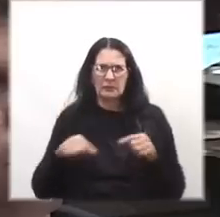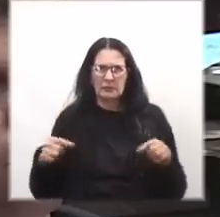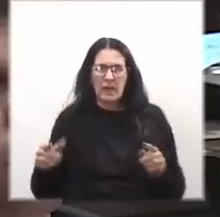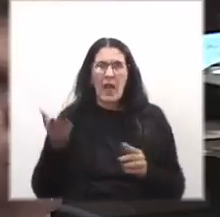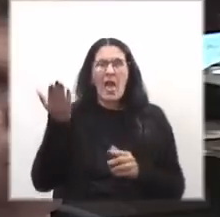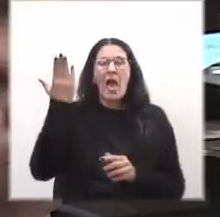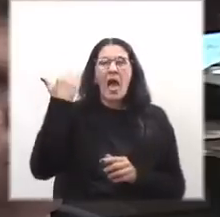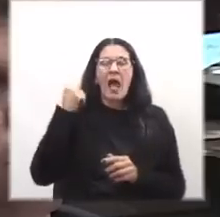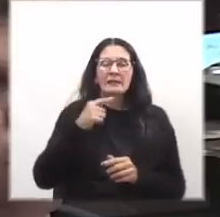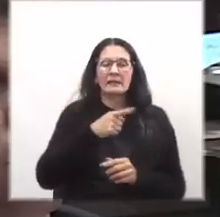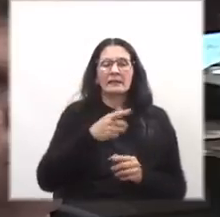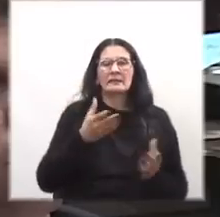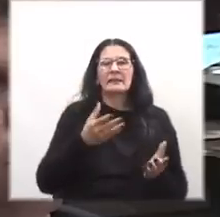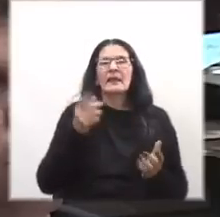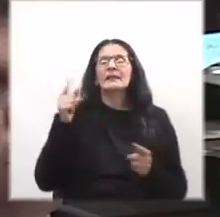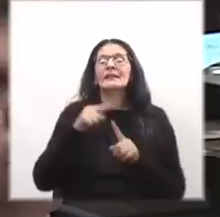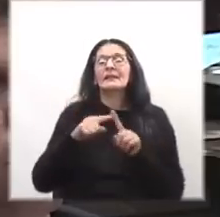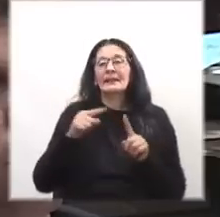maltrataba la madre